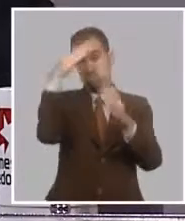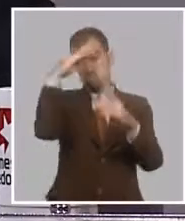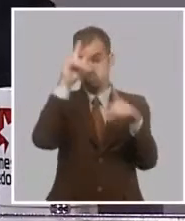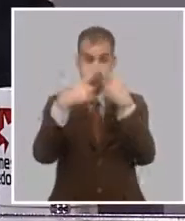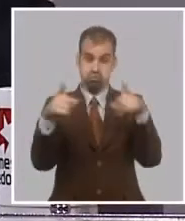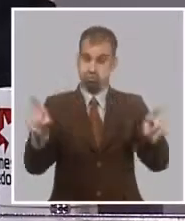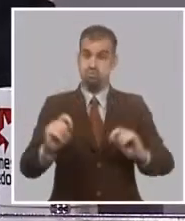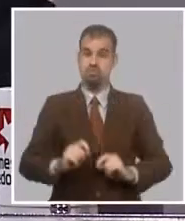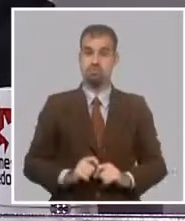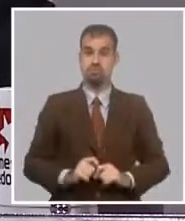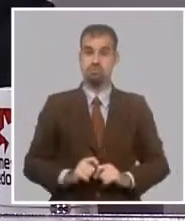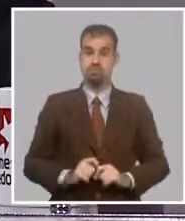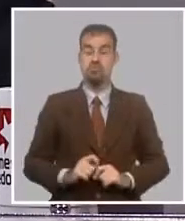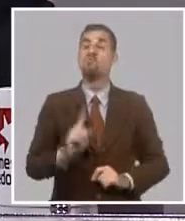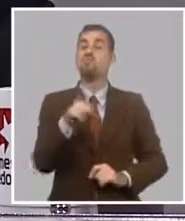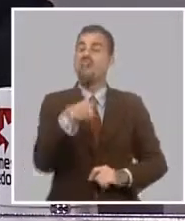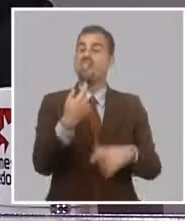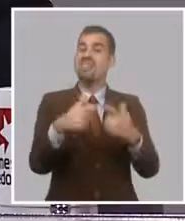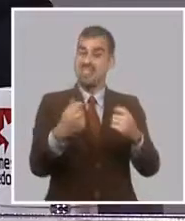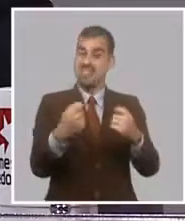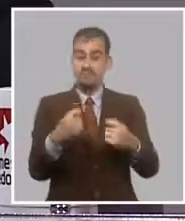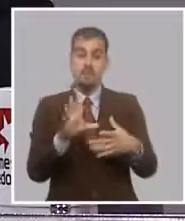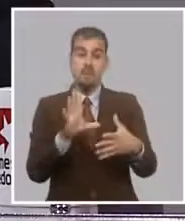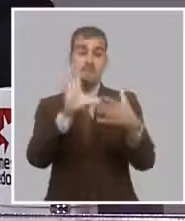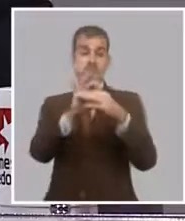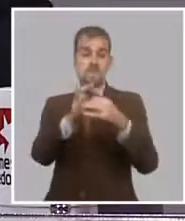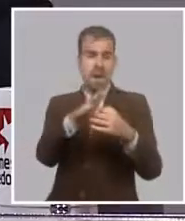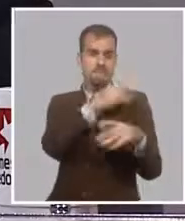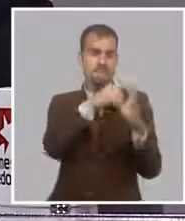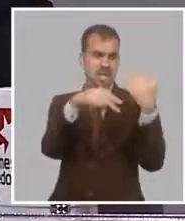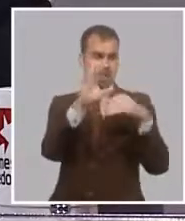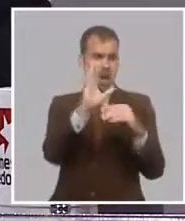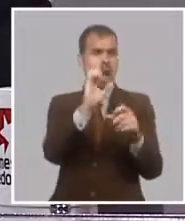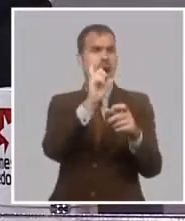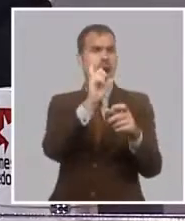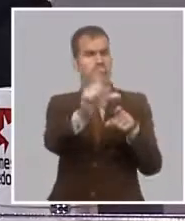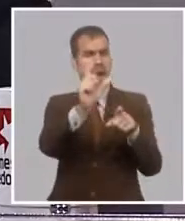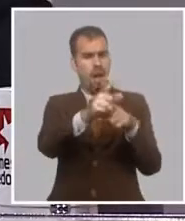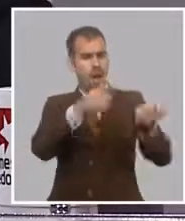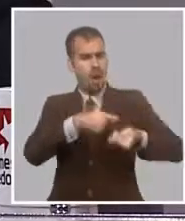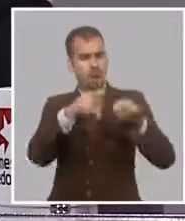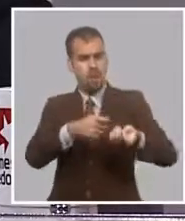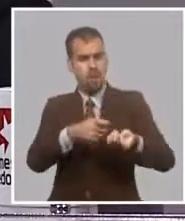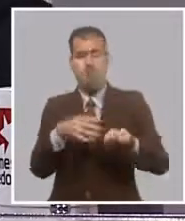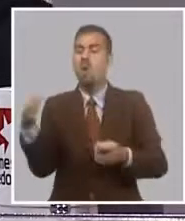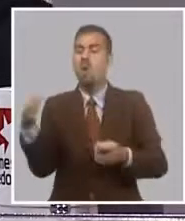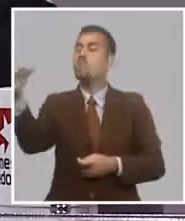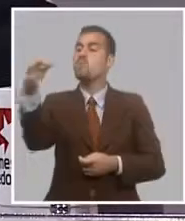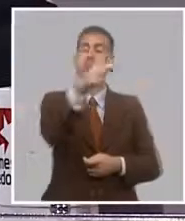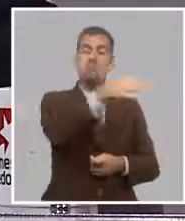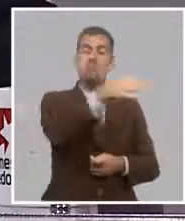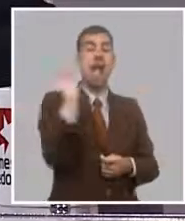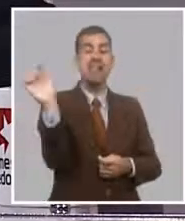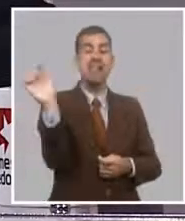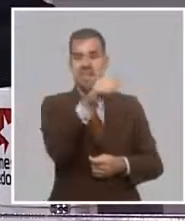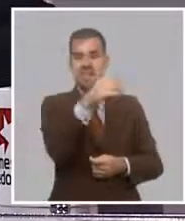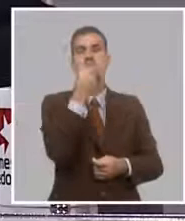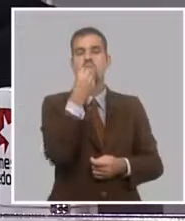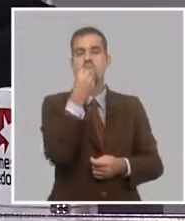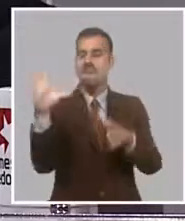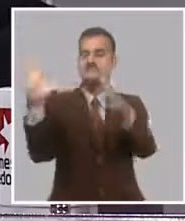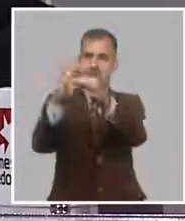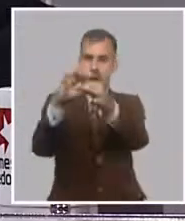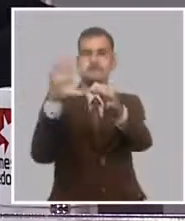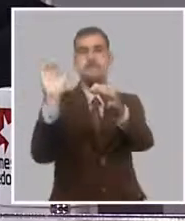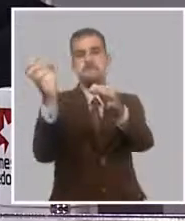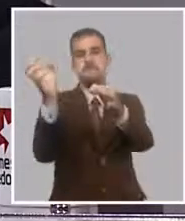Y hay que hacer un proceso coordinado con la agricultura, por sectores a nivel de municipios, para irlos bancarizando. Y ese trabajo, esa